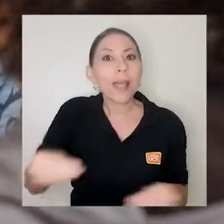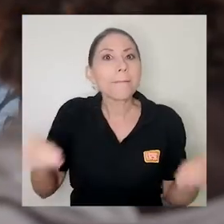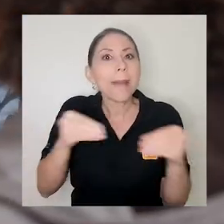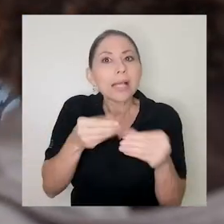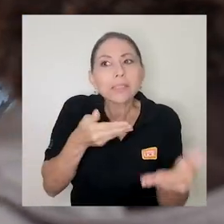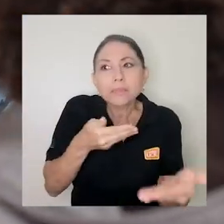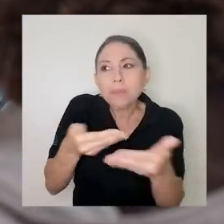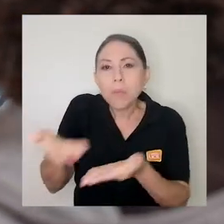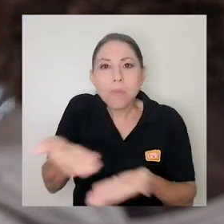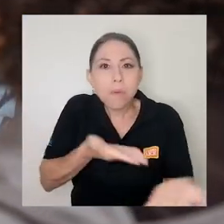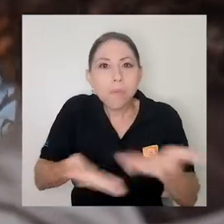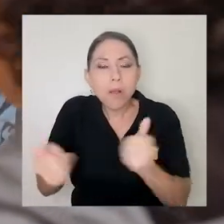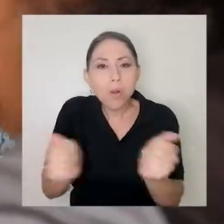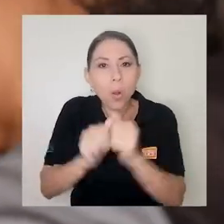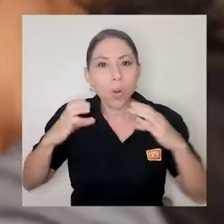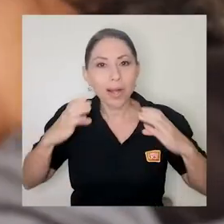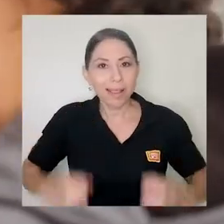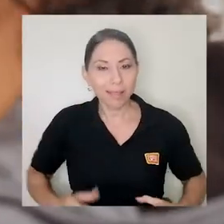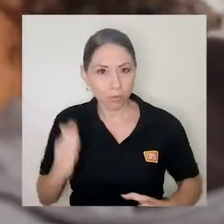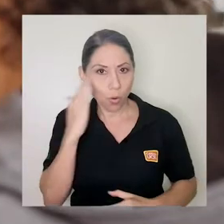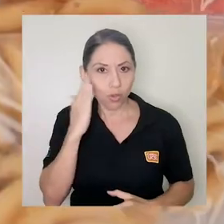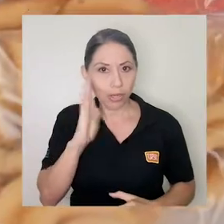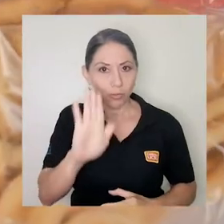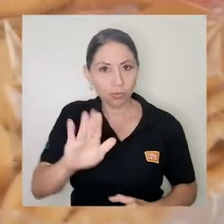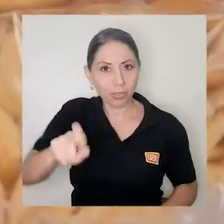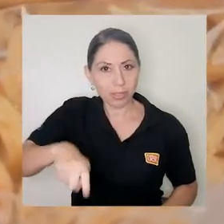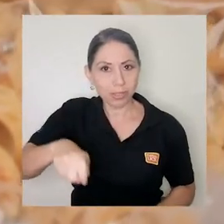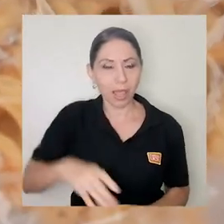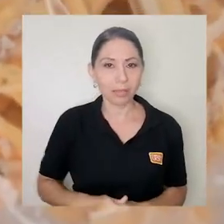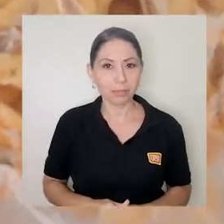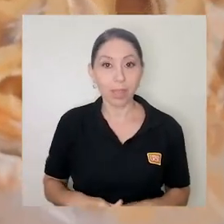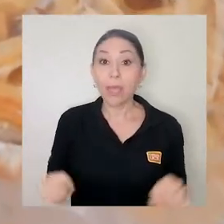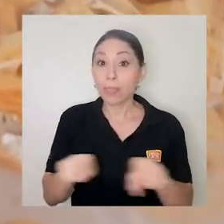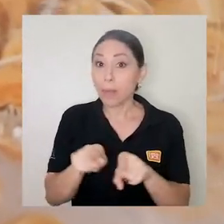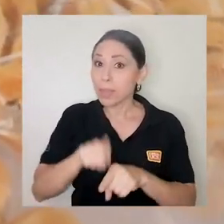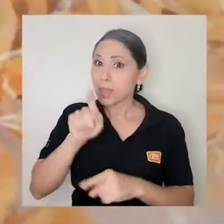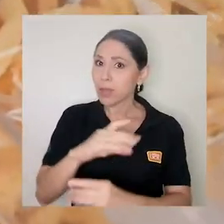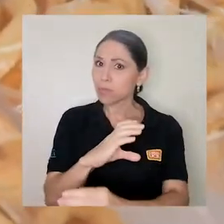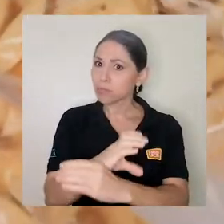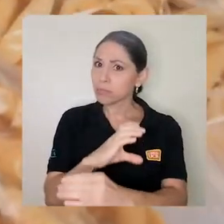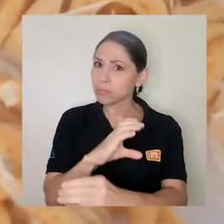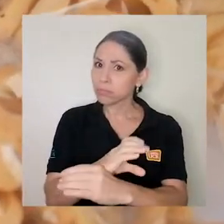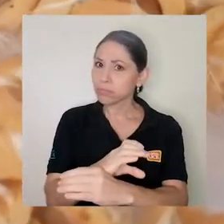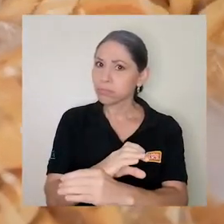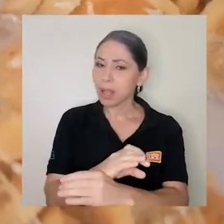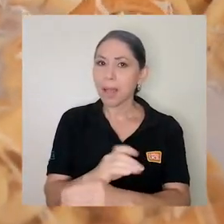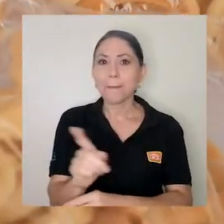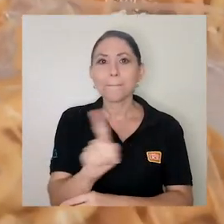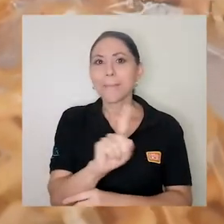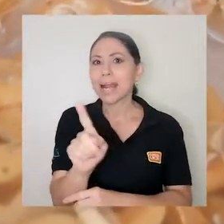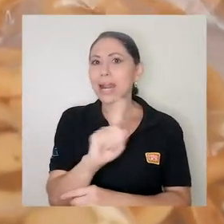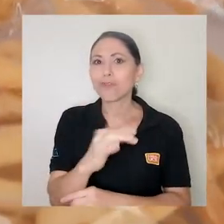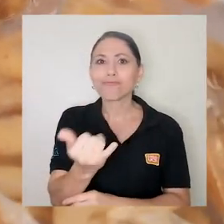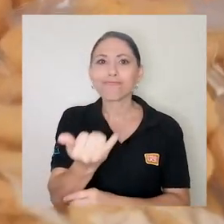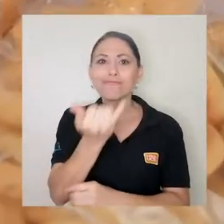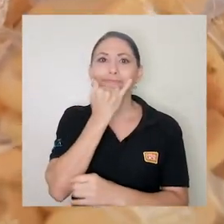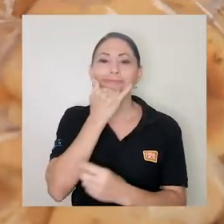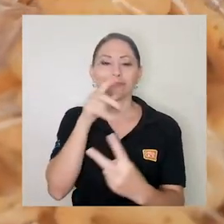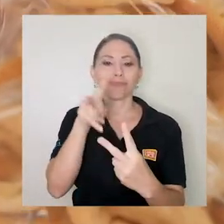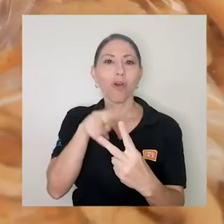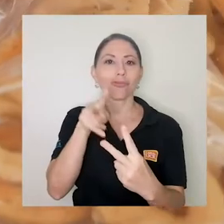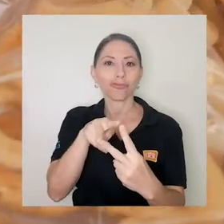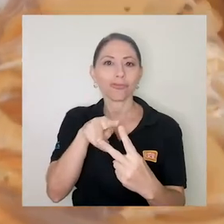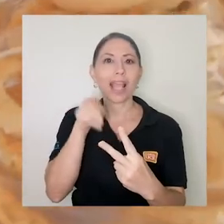con los clientes y conocer sus necesidades. También hay que tener mucho cuidado para no caer en dos errores que